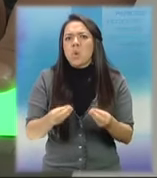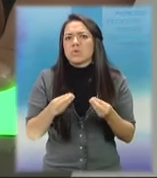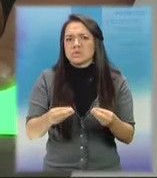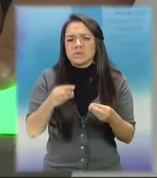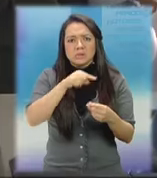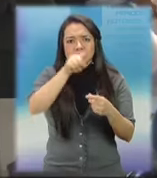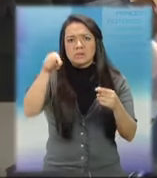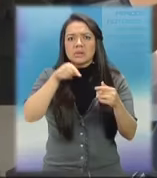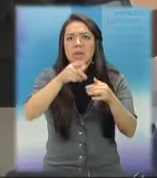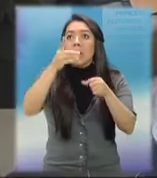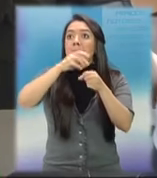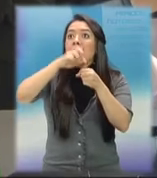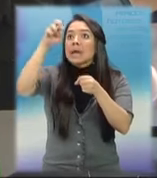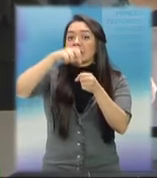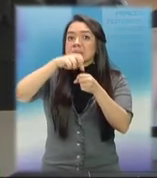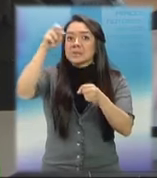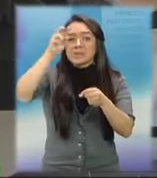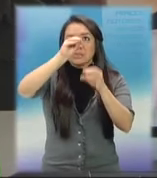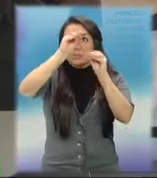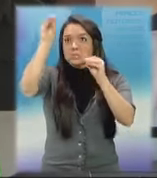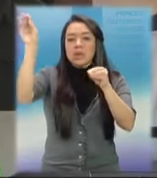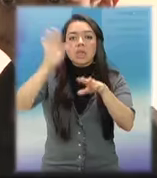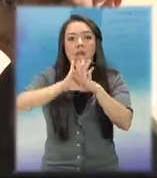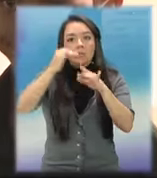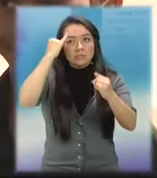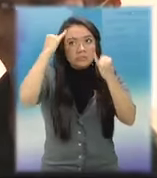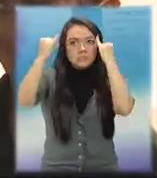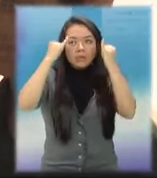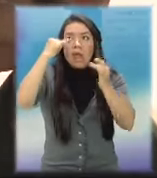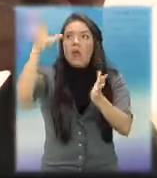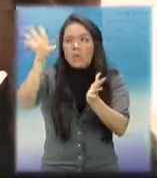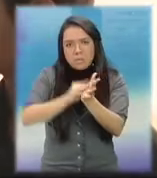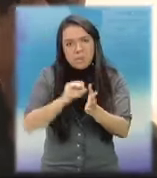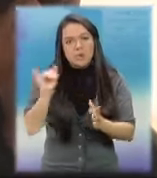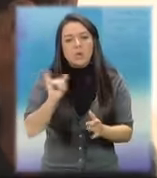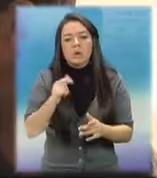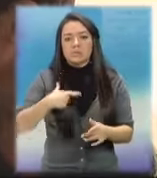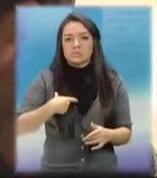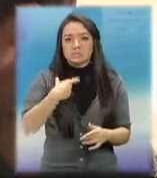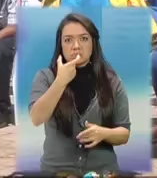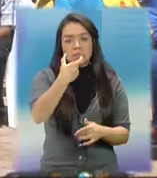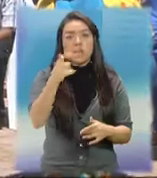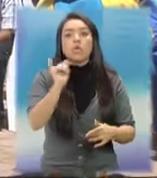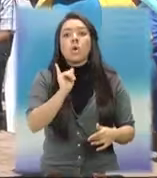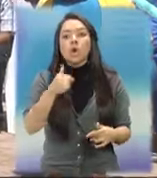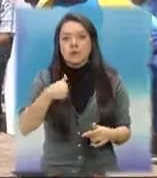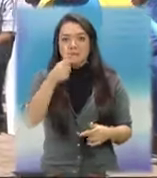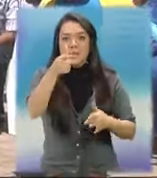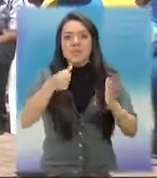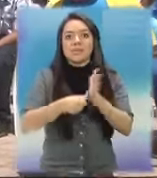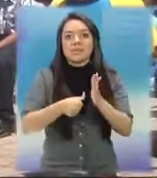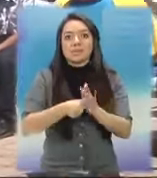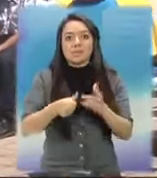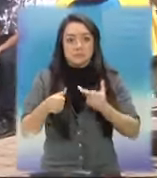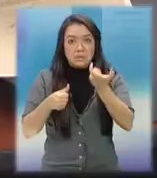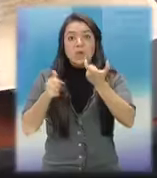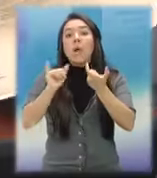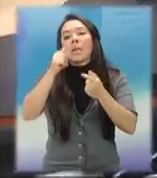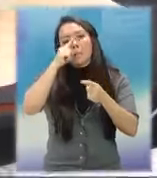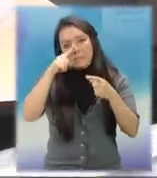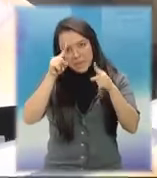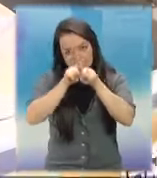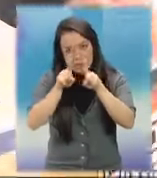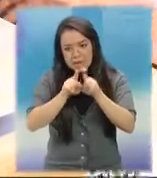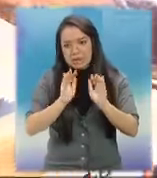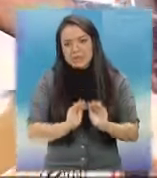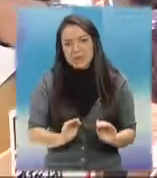el DPI para niños posee todas las medidas de seguridad con las que cuenta la credencial de adultos. Para agosto, todas las oficinas del RENAP a